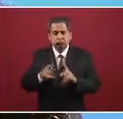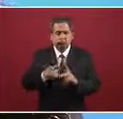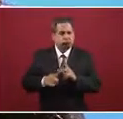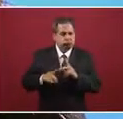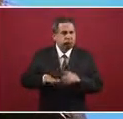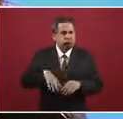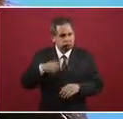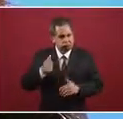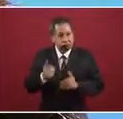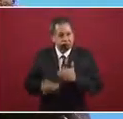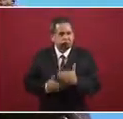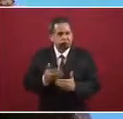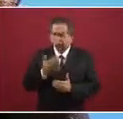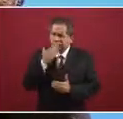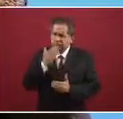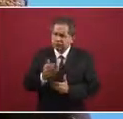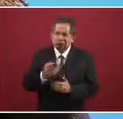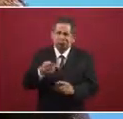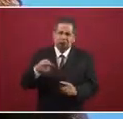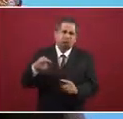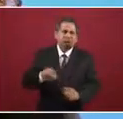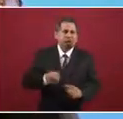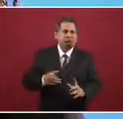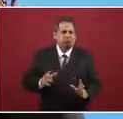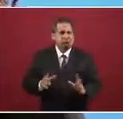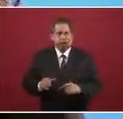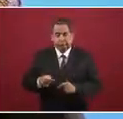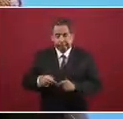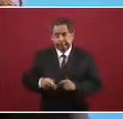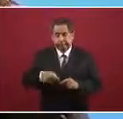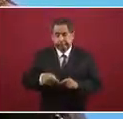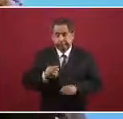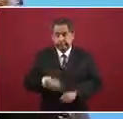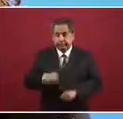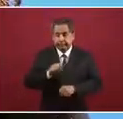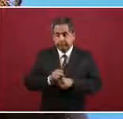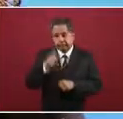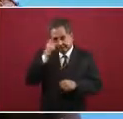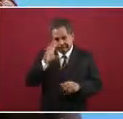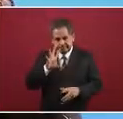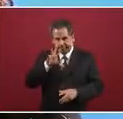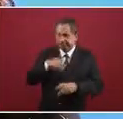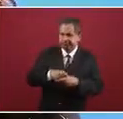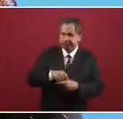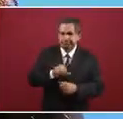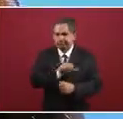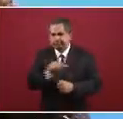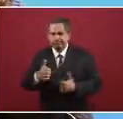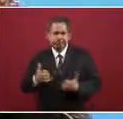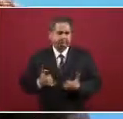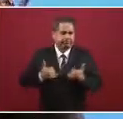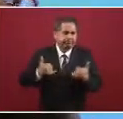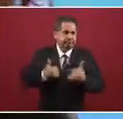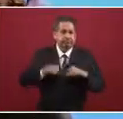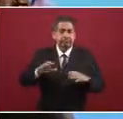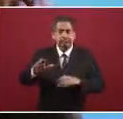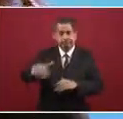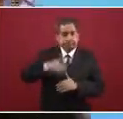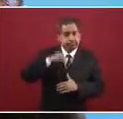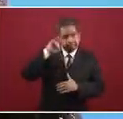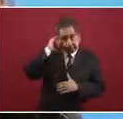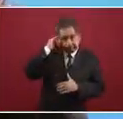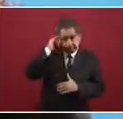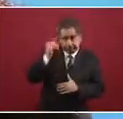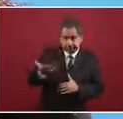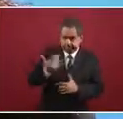esfuerzo en estas semanas para incorporar a jóvenes indígenas y